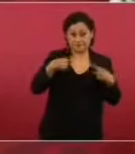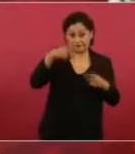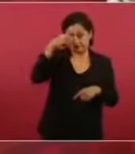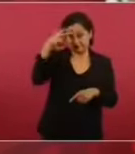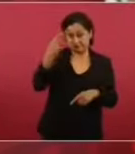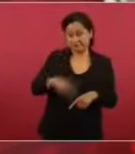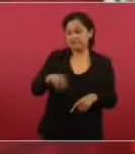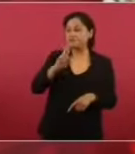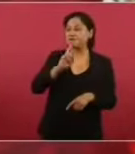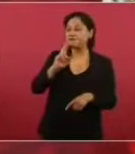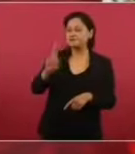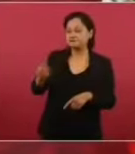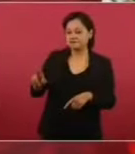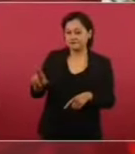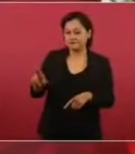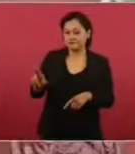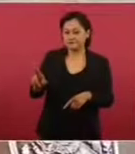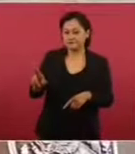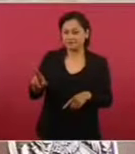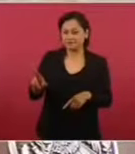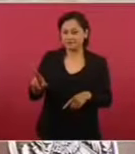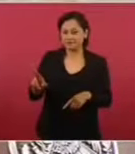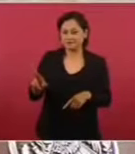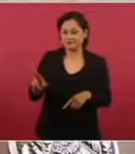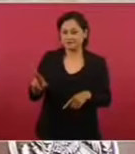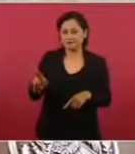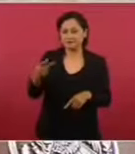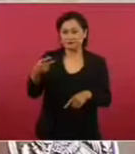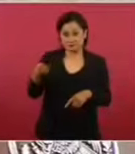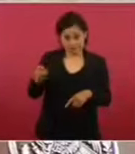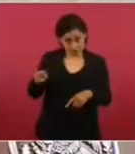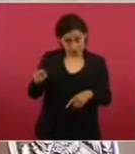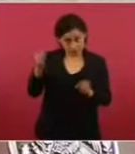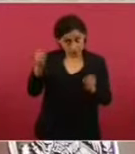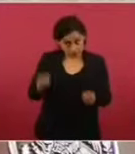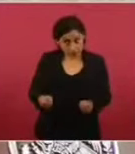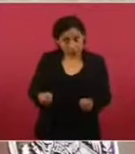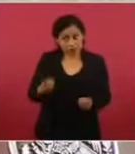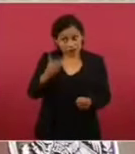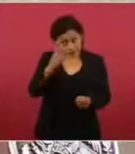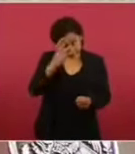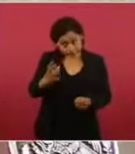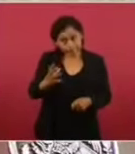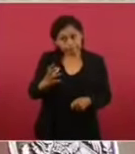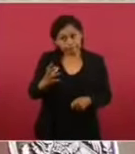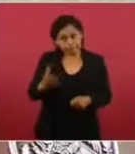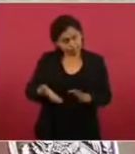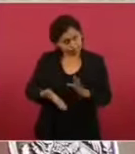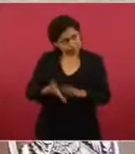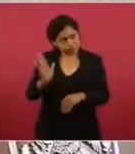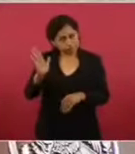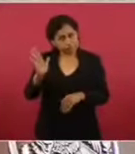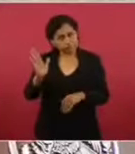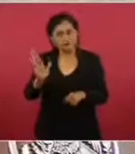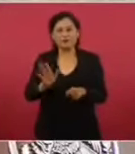le dice pero te vas, porque así decían aquí